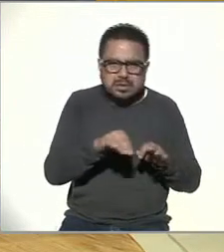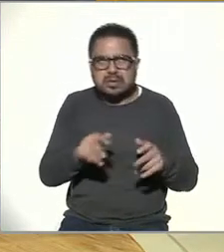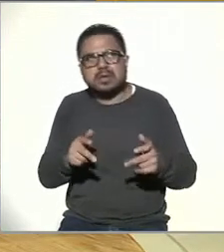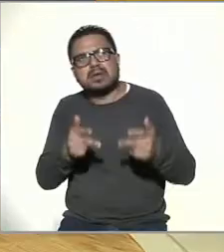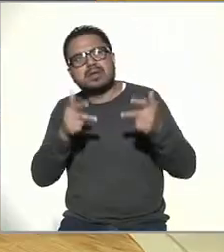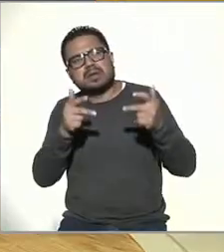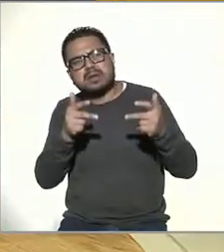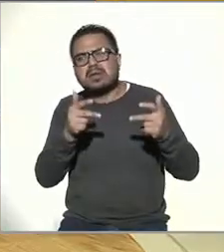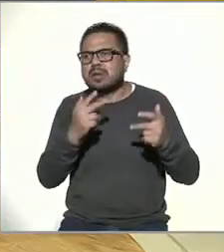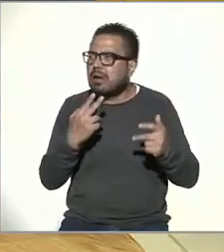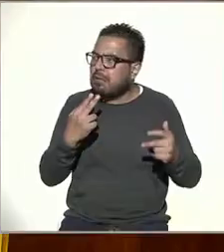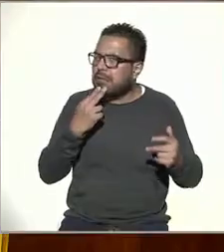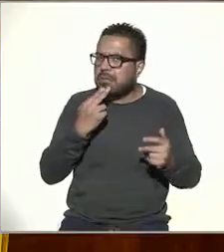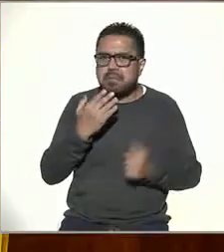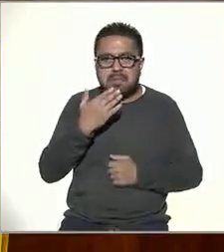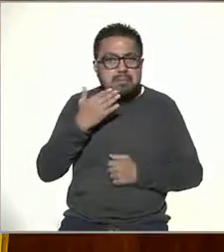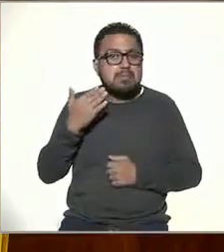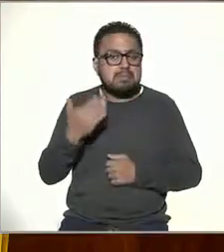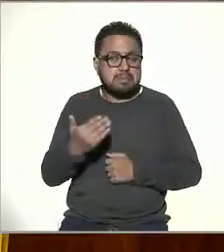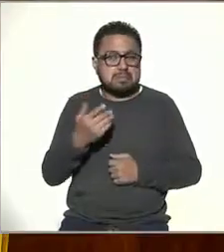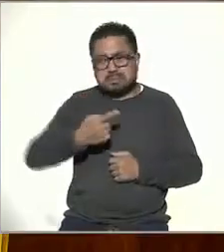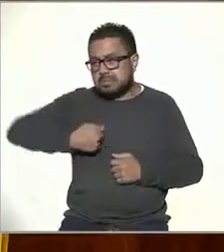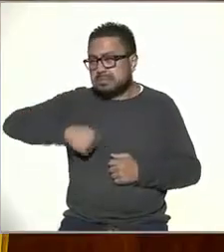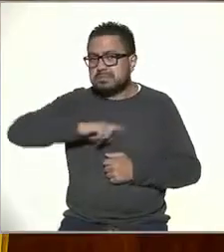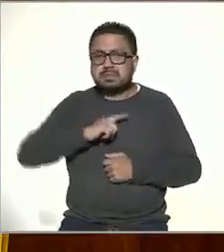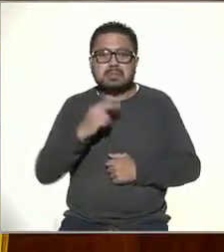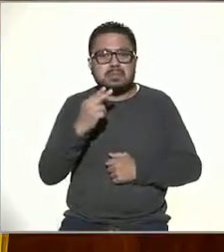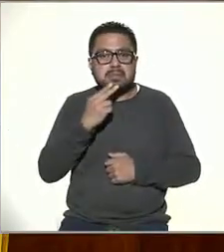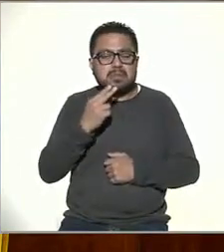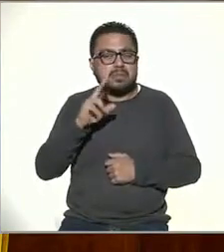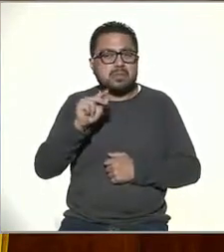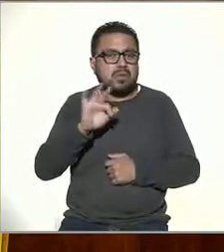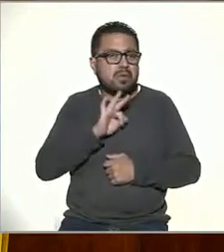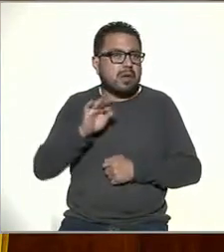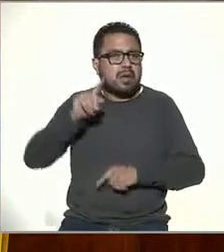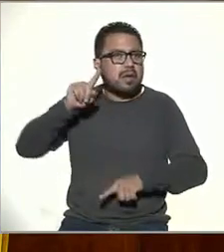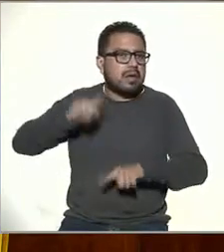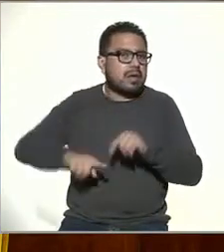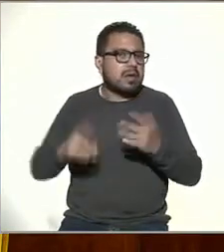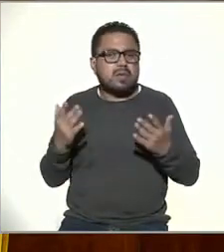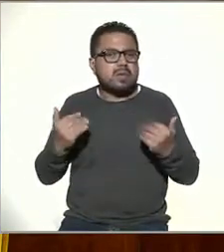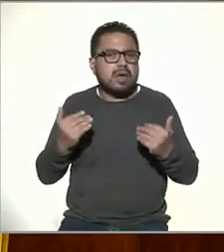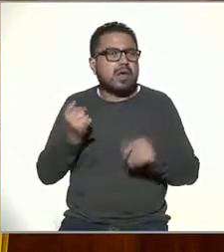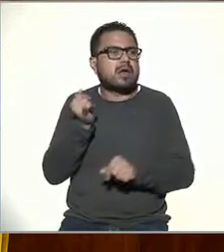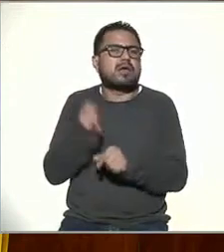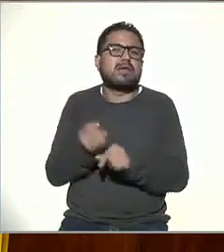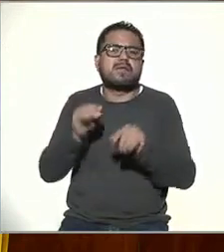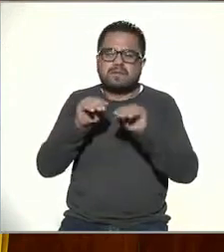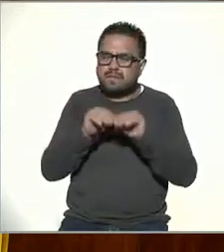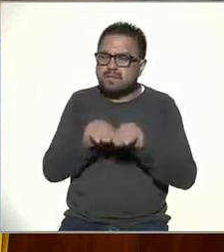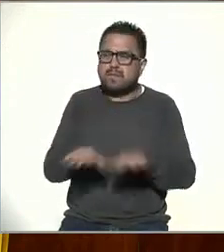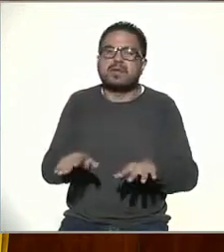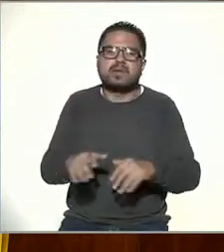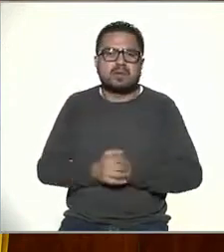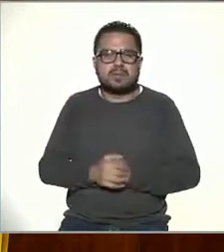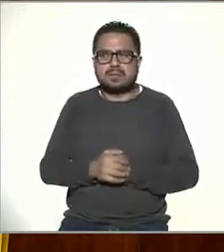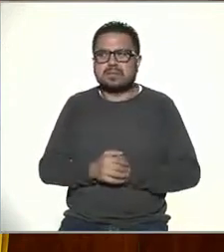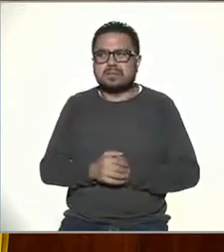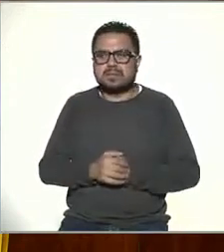hemos podido funcionar. Hemos funcionado, no hemos dejado de dar ninguna información. Entonces,